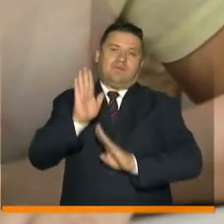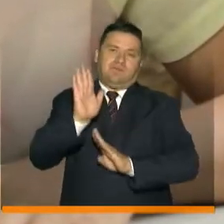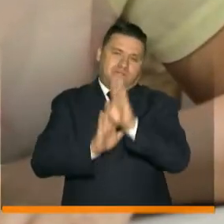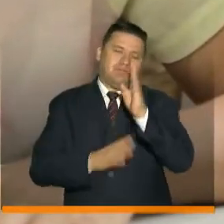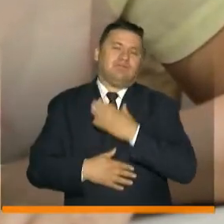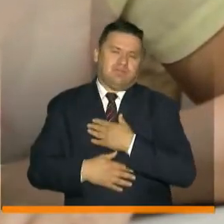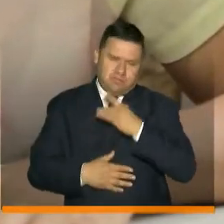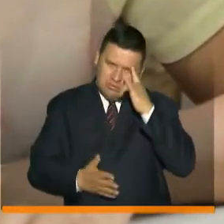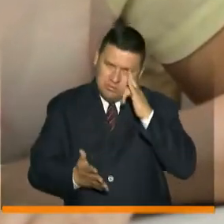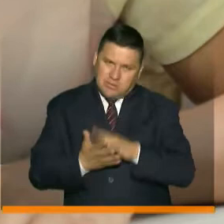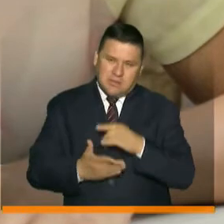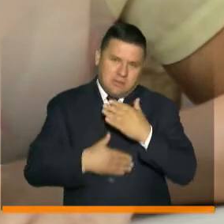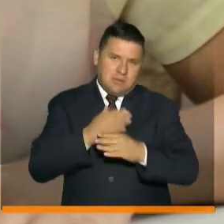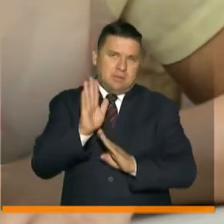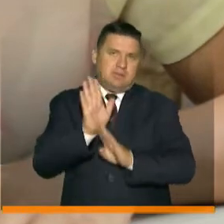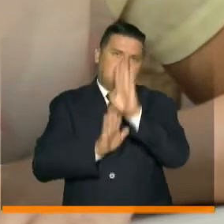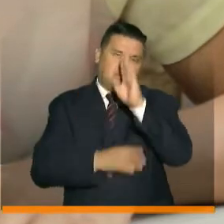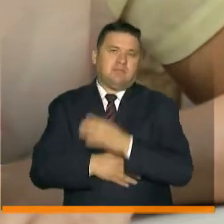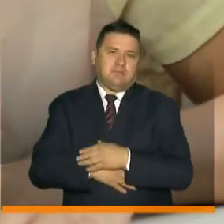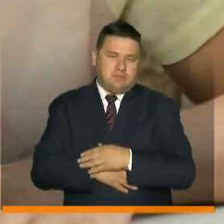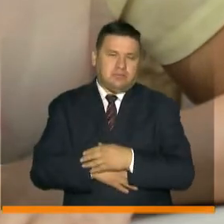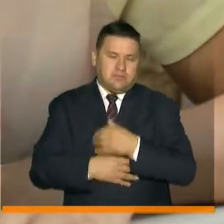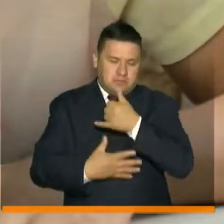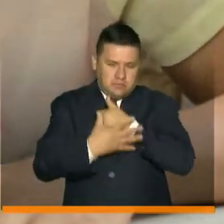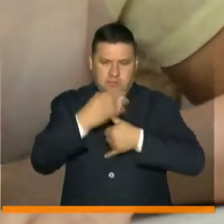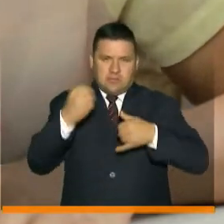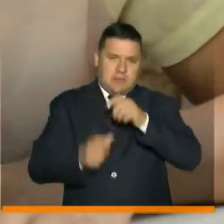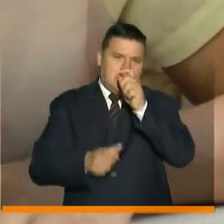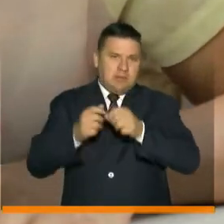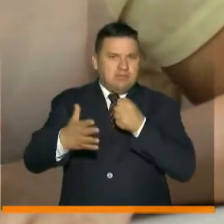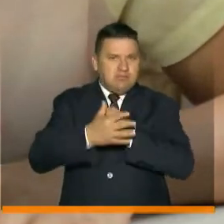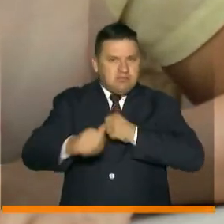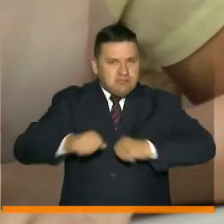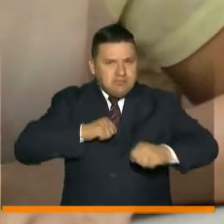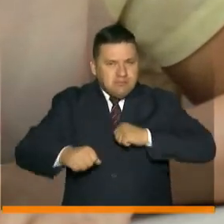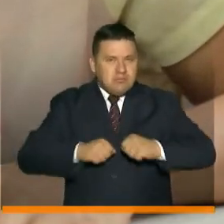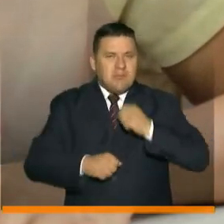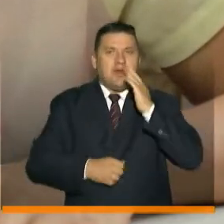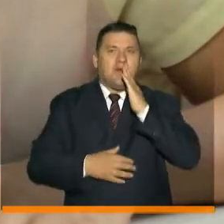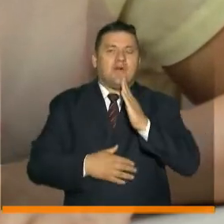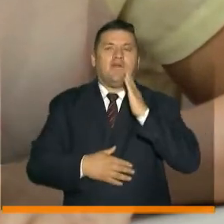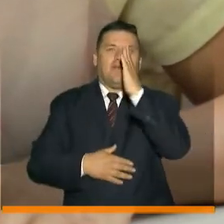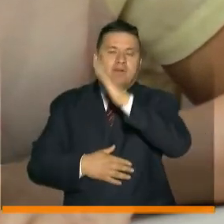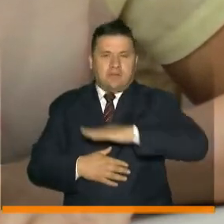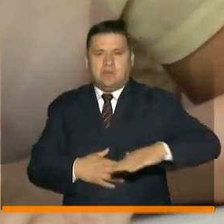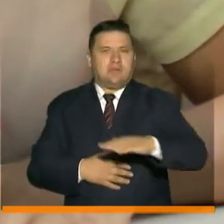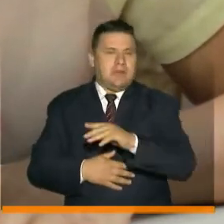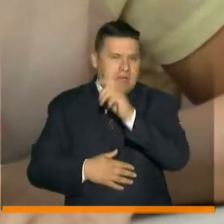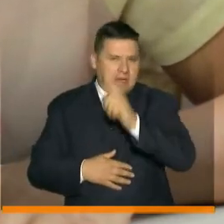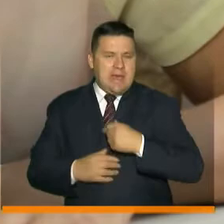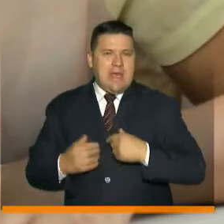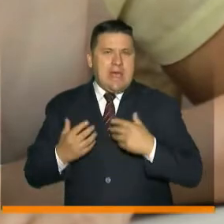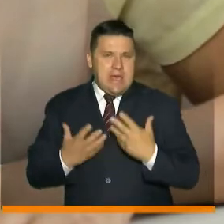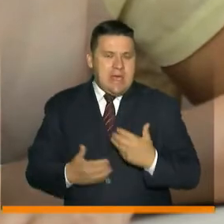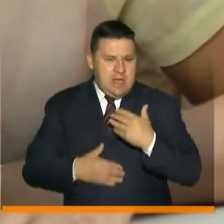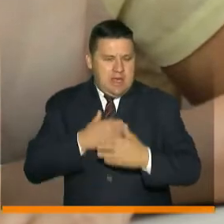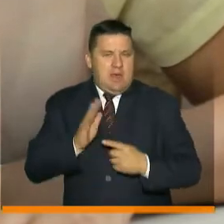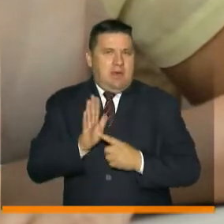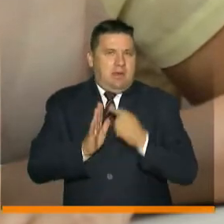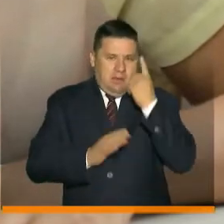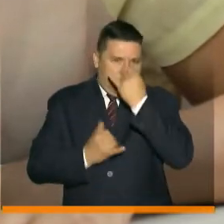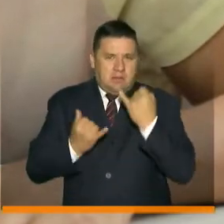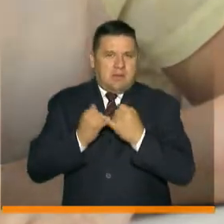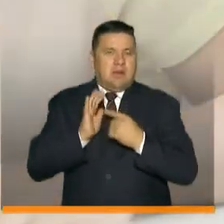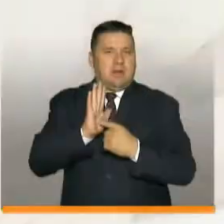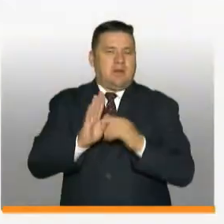porque queremos salir adelante. A nivel de la costa somos gente pujante, gente progresista, gente que queremos sacar la